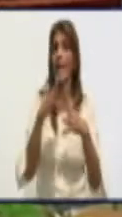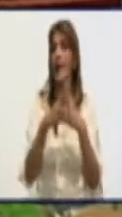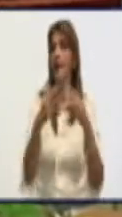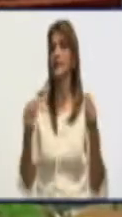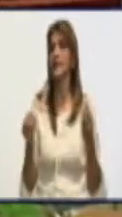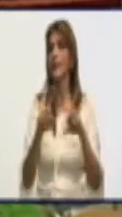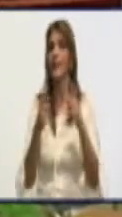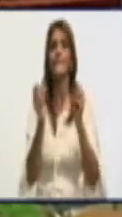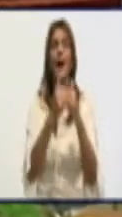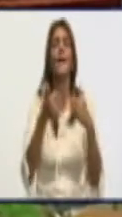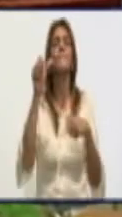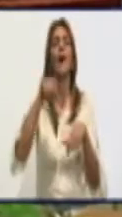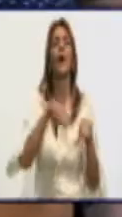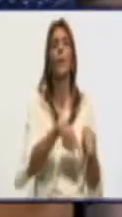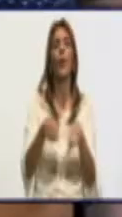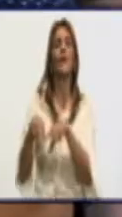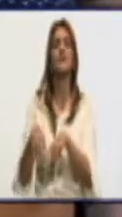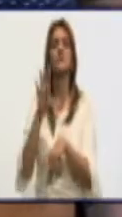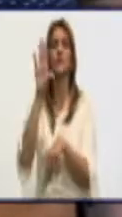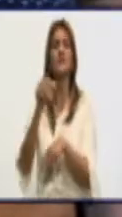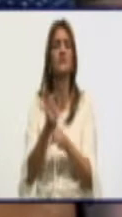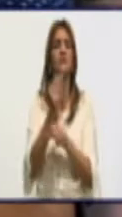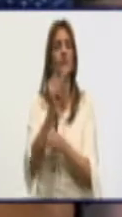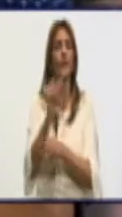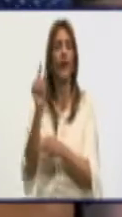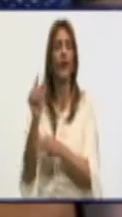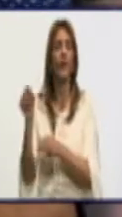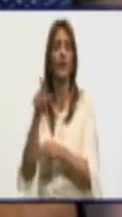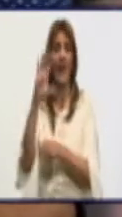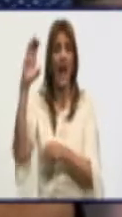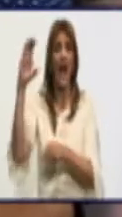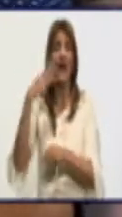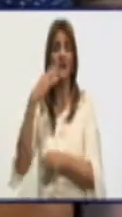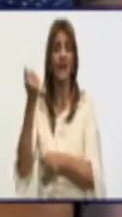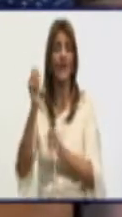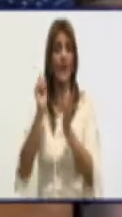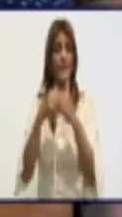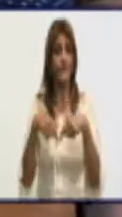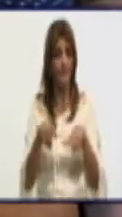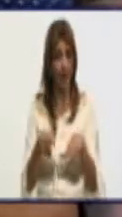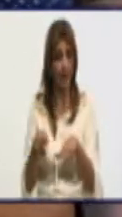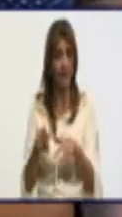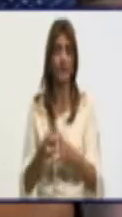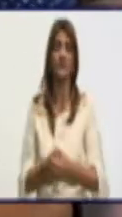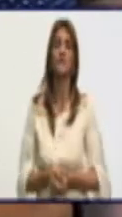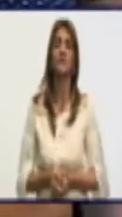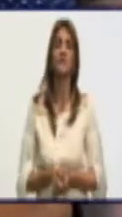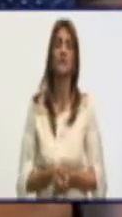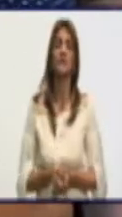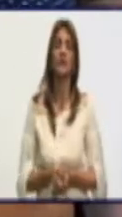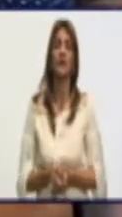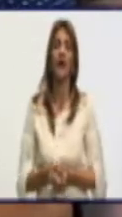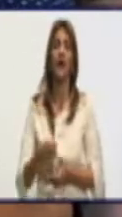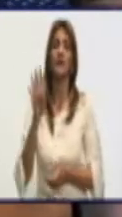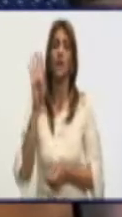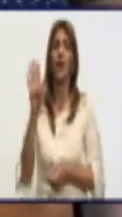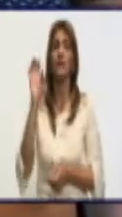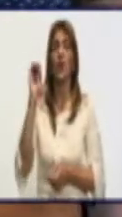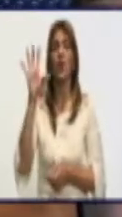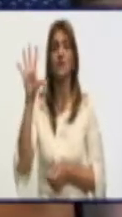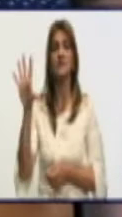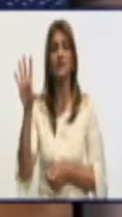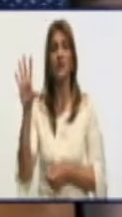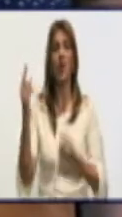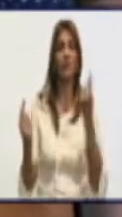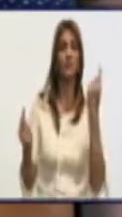sale malo, ¿es así? Aquí, para la calidad del pan, como le decía en otros programas, hay cuatro o cinco variables que son las